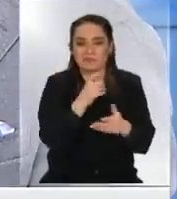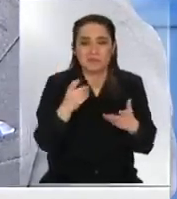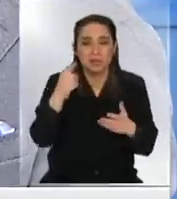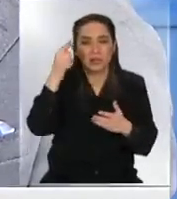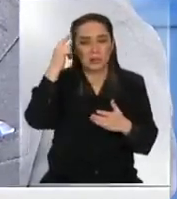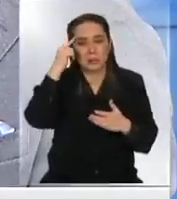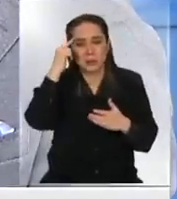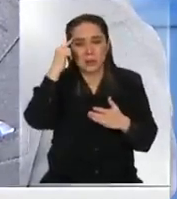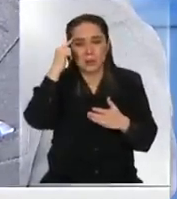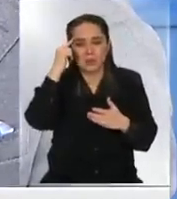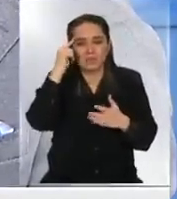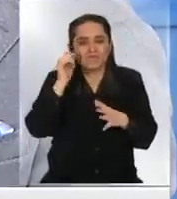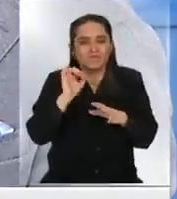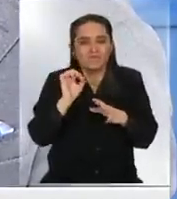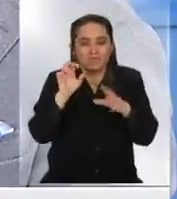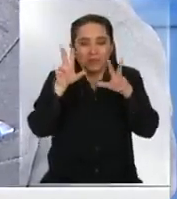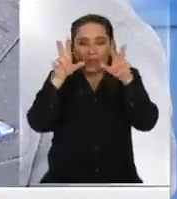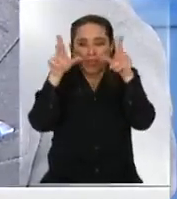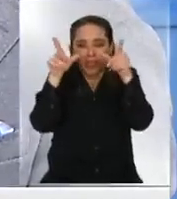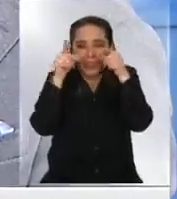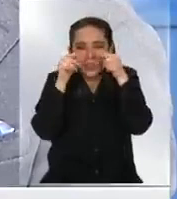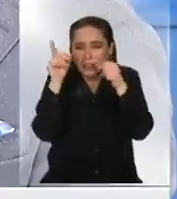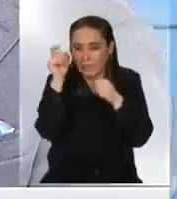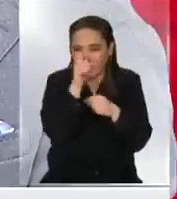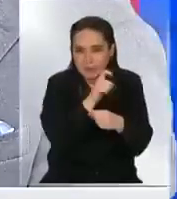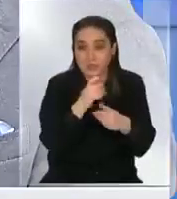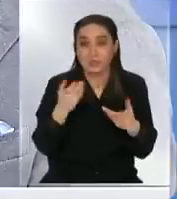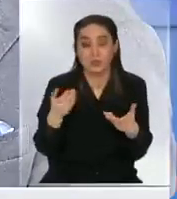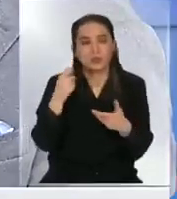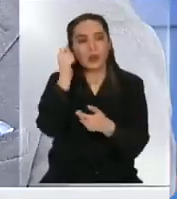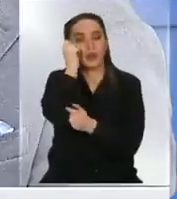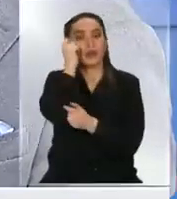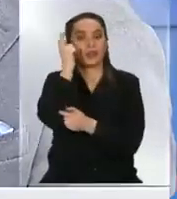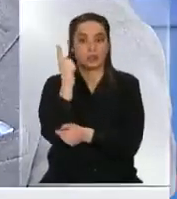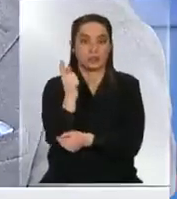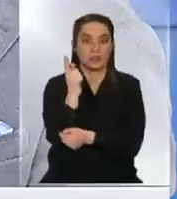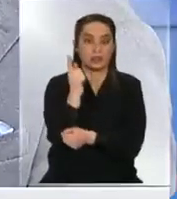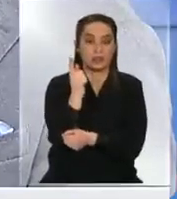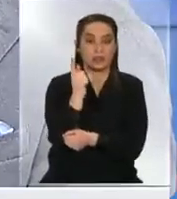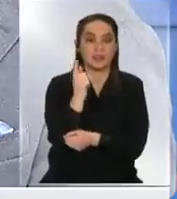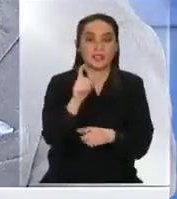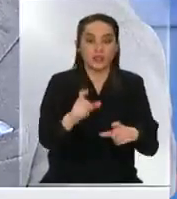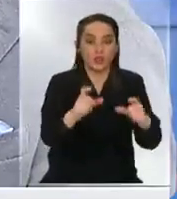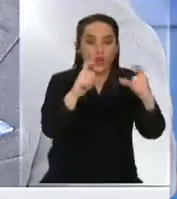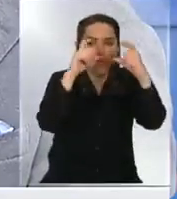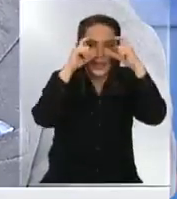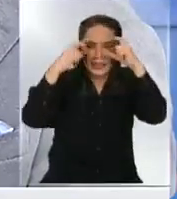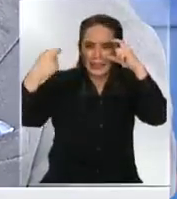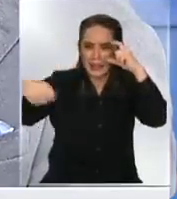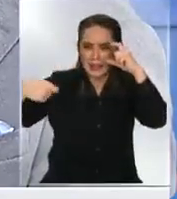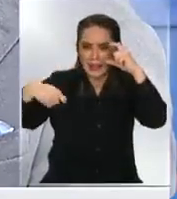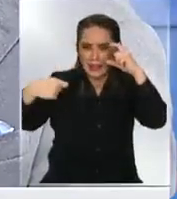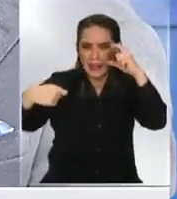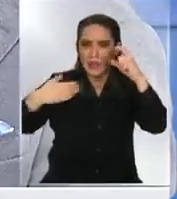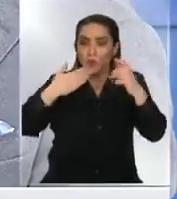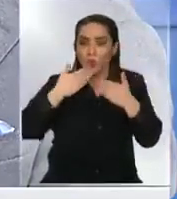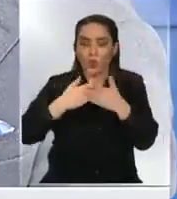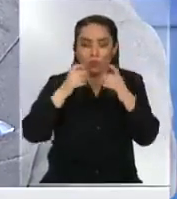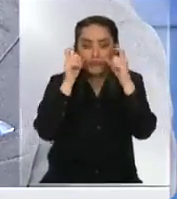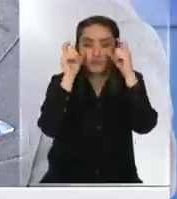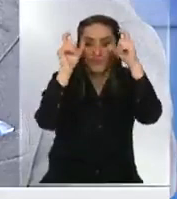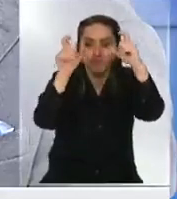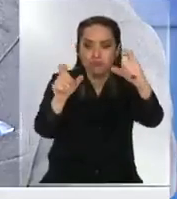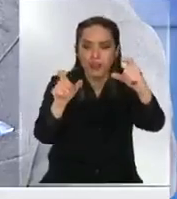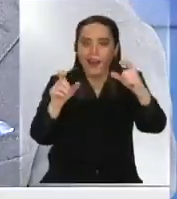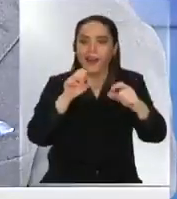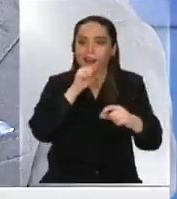pierden parte de su sentido y empezamos a entender que estos lentes que eran tan caros cuando tú se los entregas empiezan a